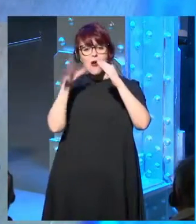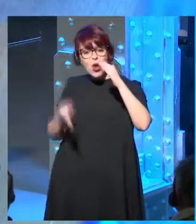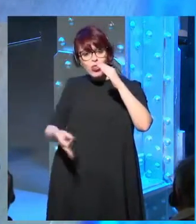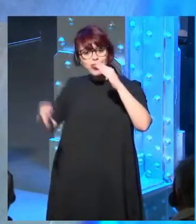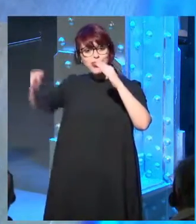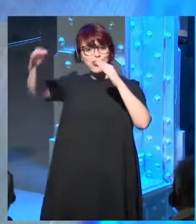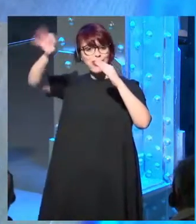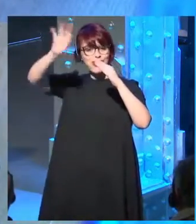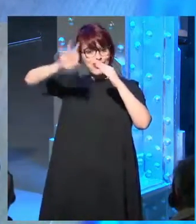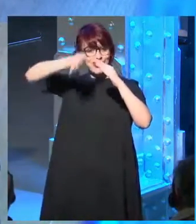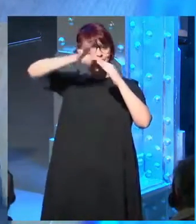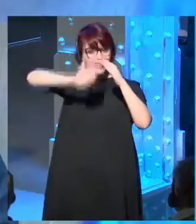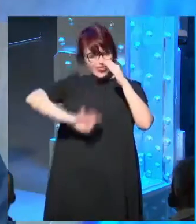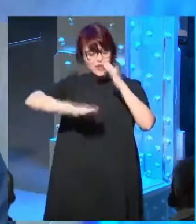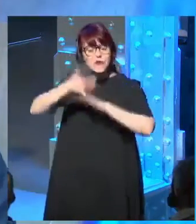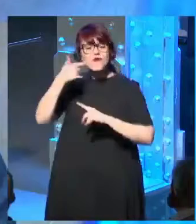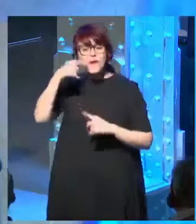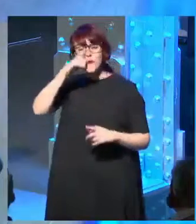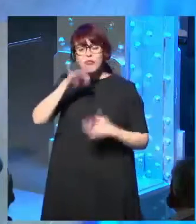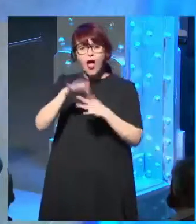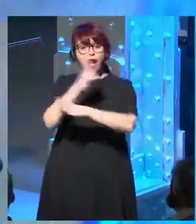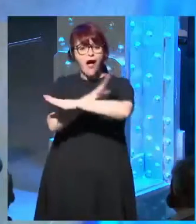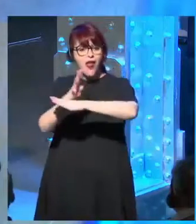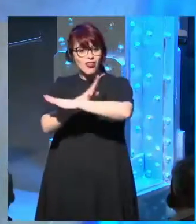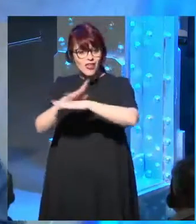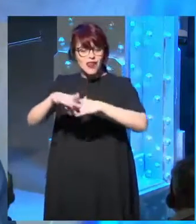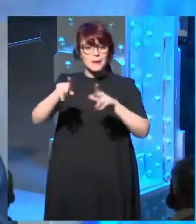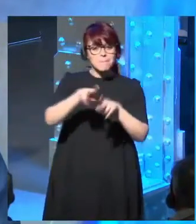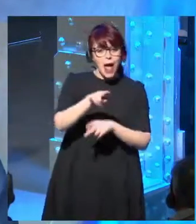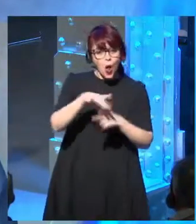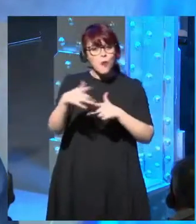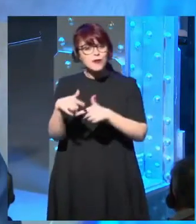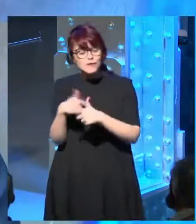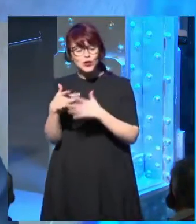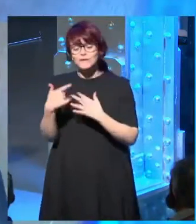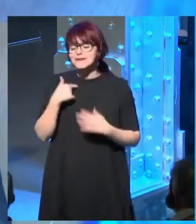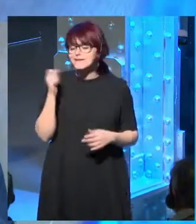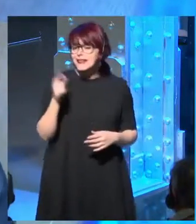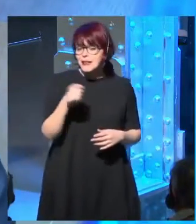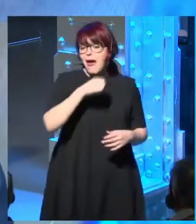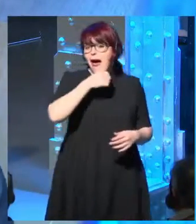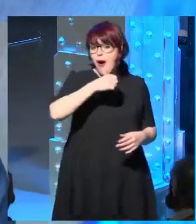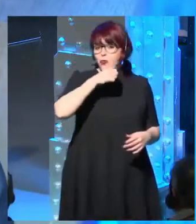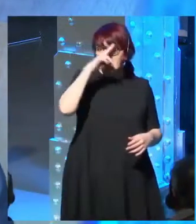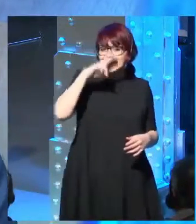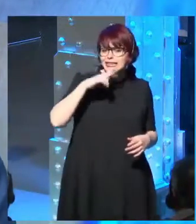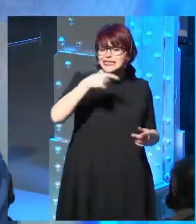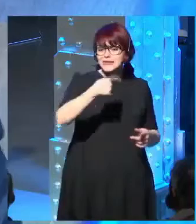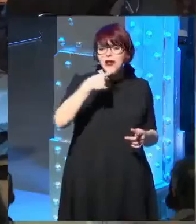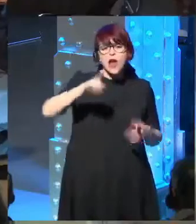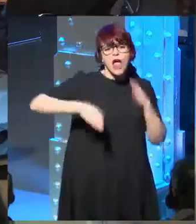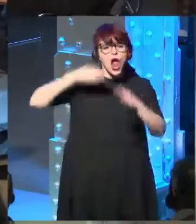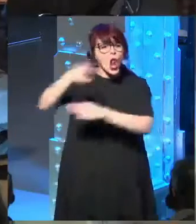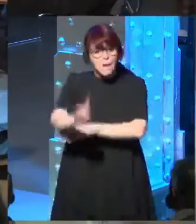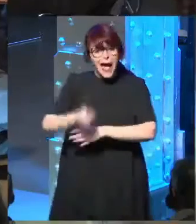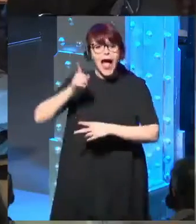hermanos estaban por ahí en el jardín. Yo siempre lo que solía hacer con mi abuela paterna, ella siempre estaba diciendo no, no